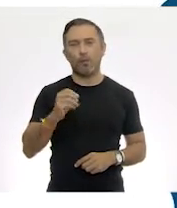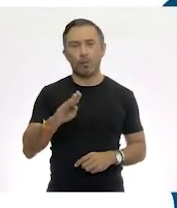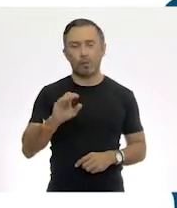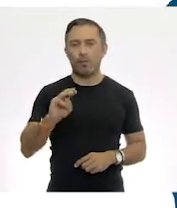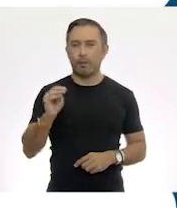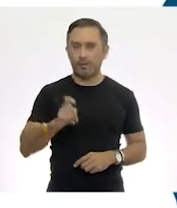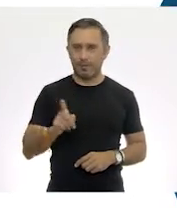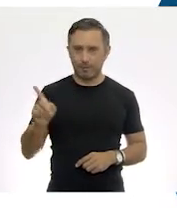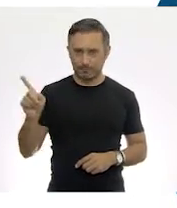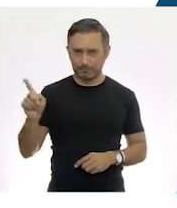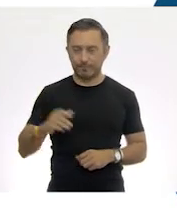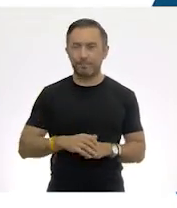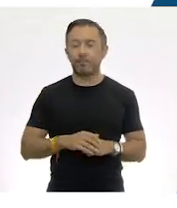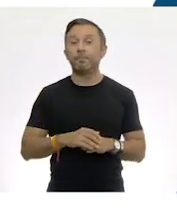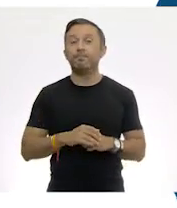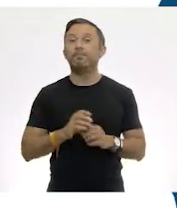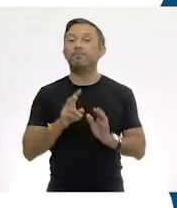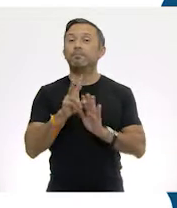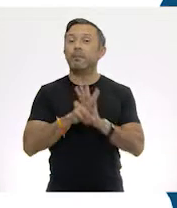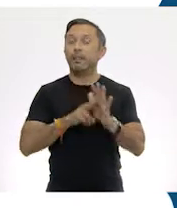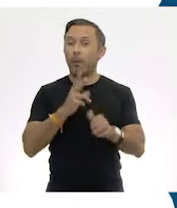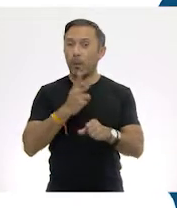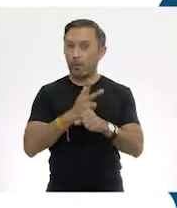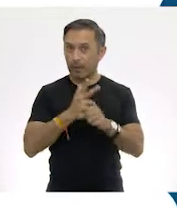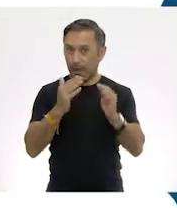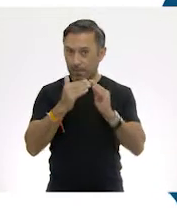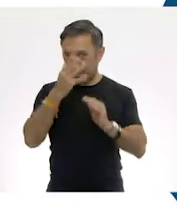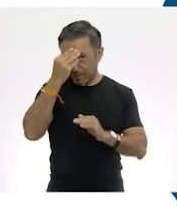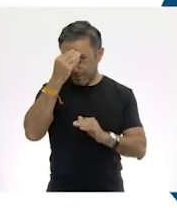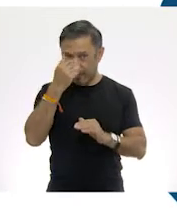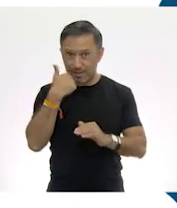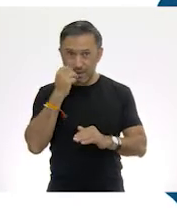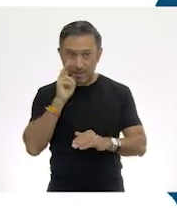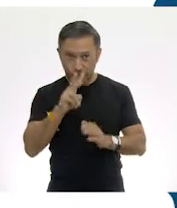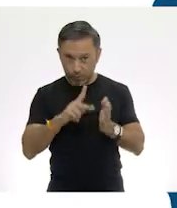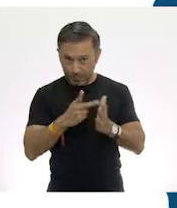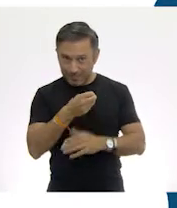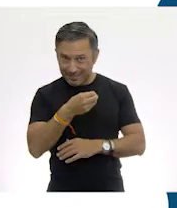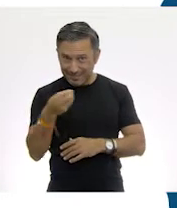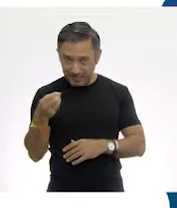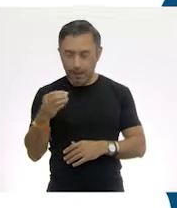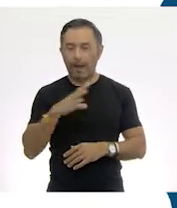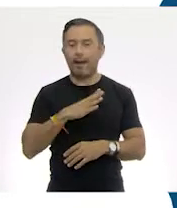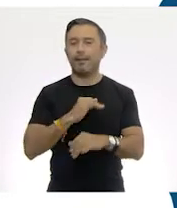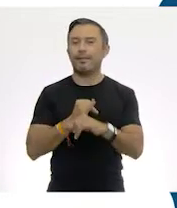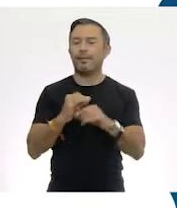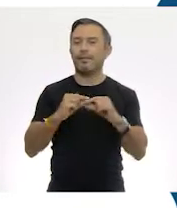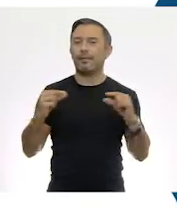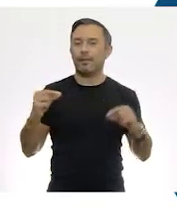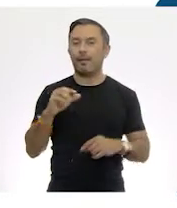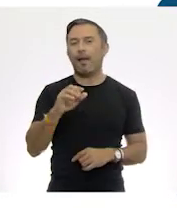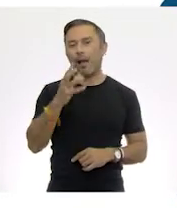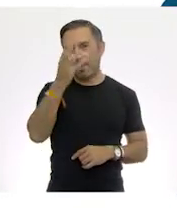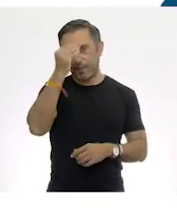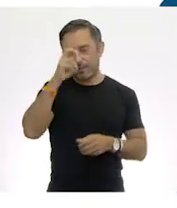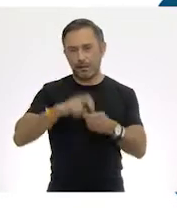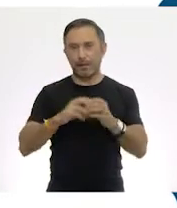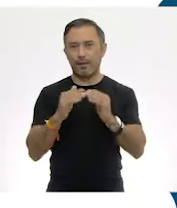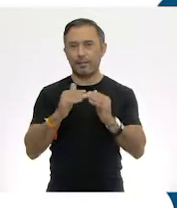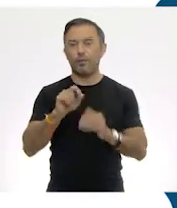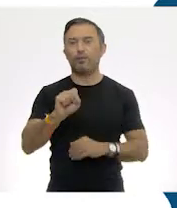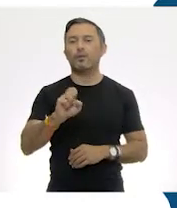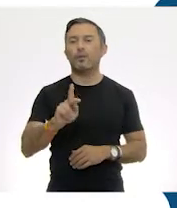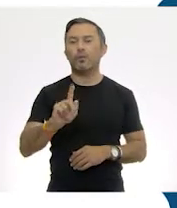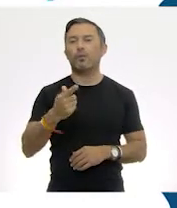Si quieres volver a ver el programa de Aprende en Casa, lo puedes encontrar en la siguiente liga, aprendeencasa.cep